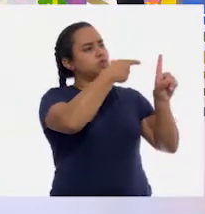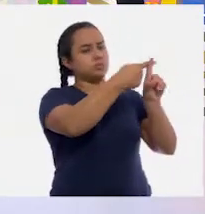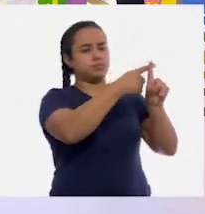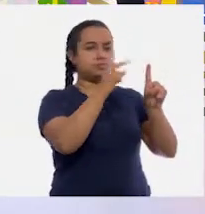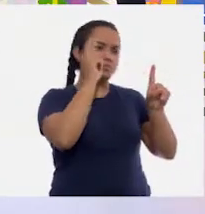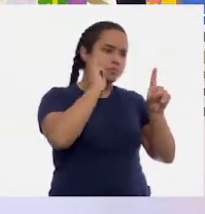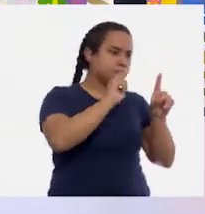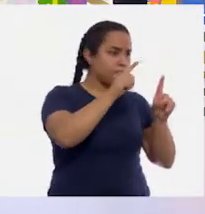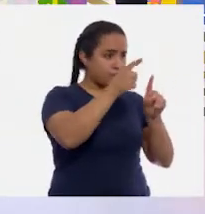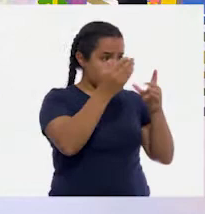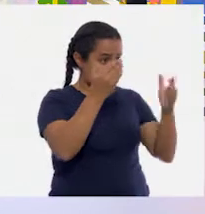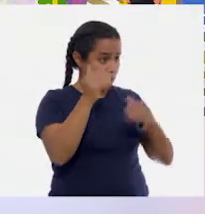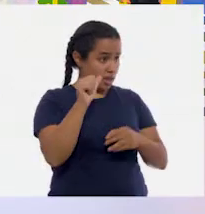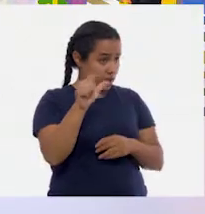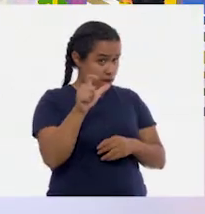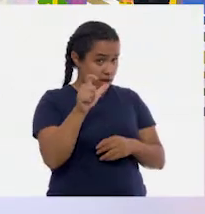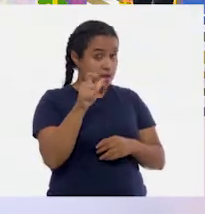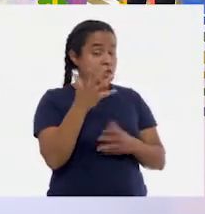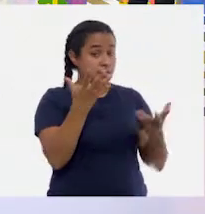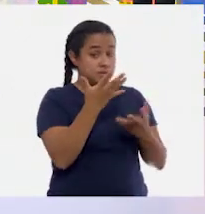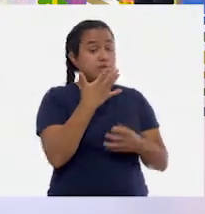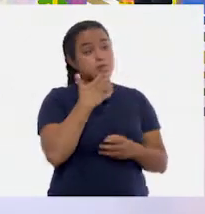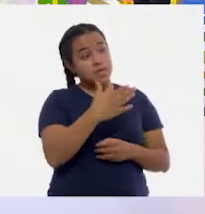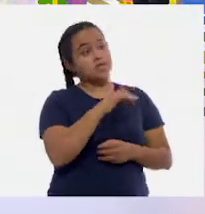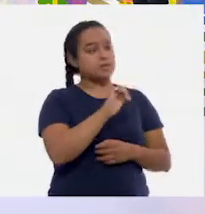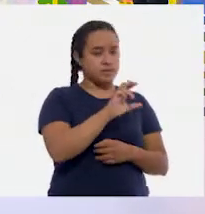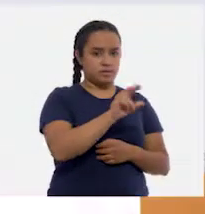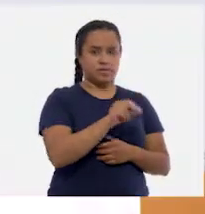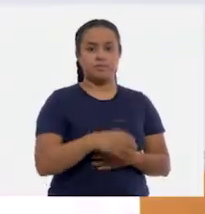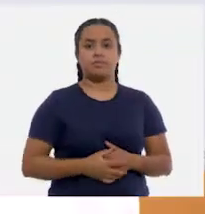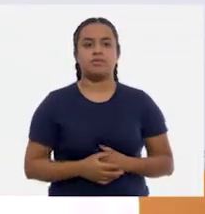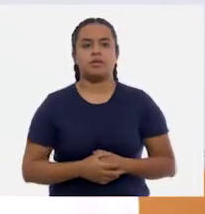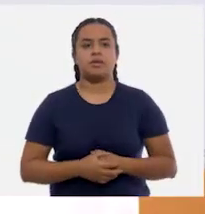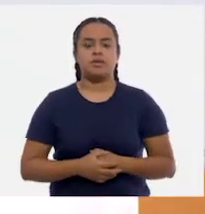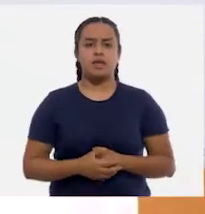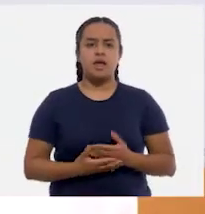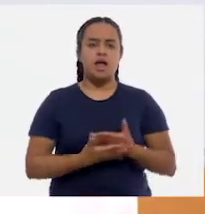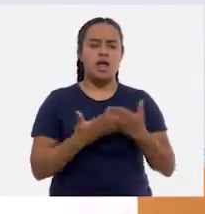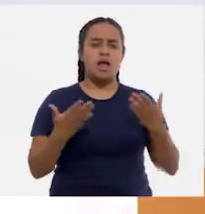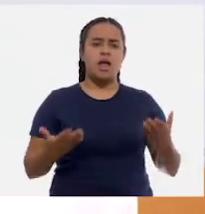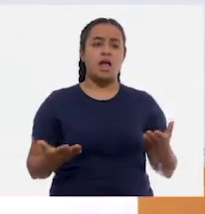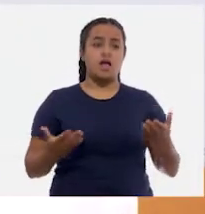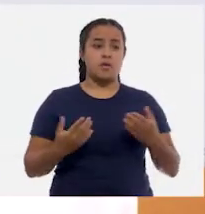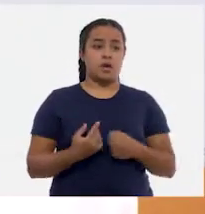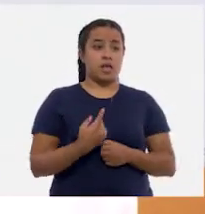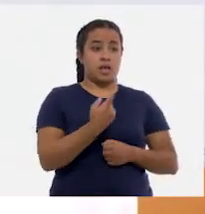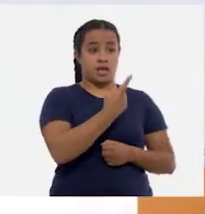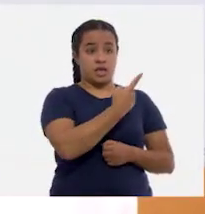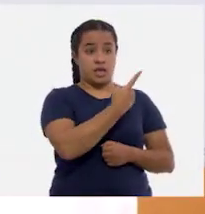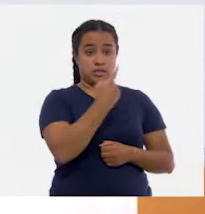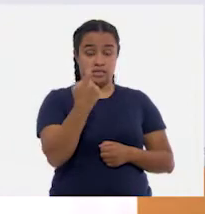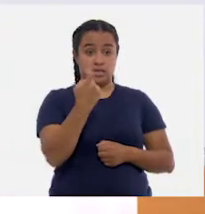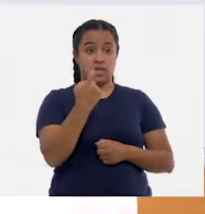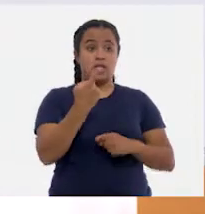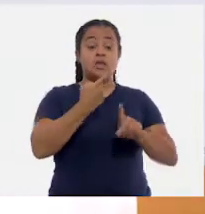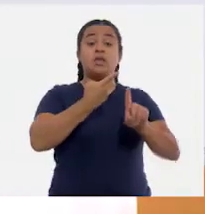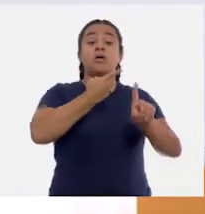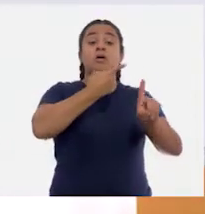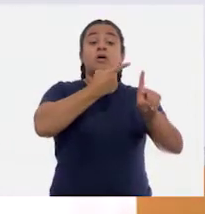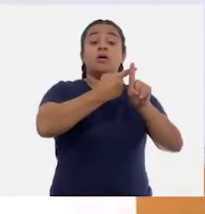comprobar que lo que hizo Ale es correcto. A ver. Ahora, a cien le voy a sumar